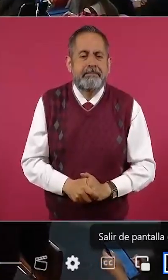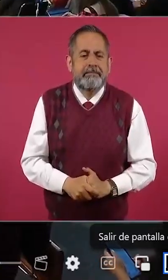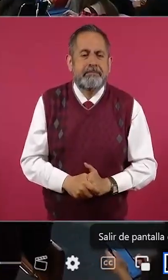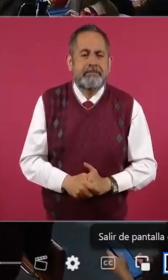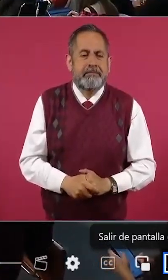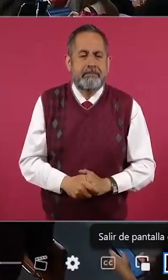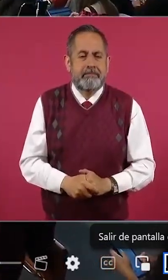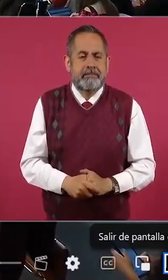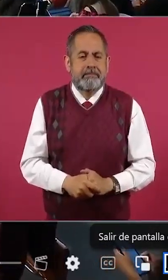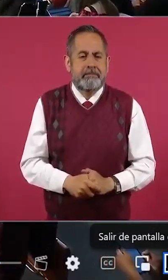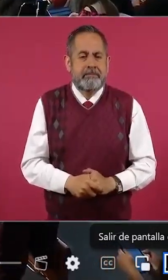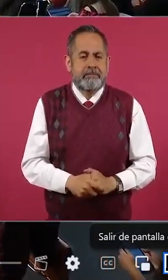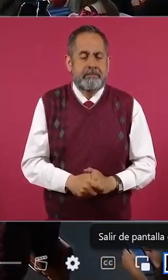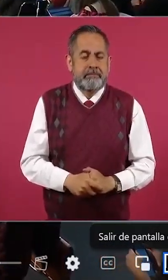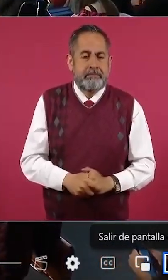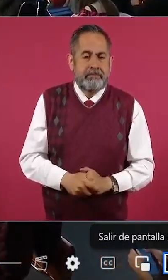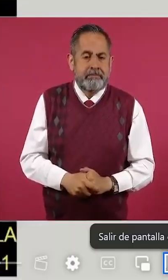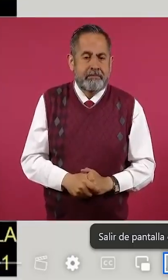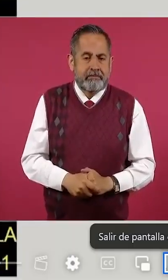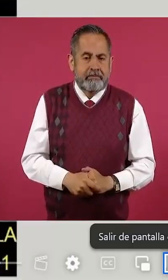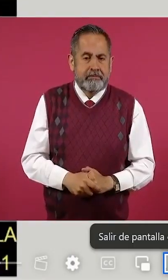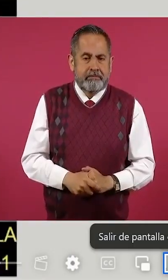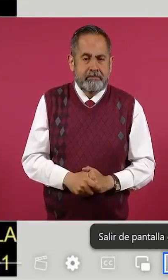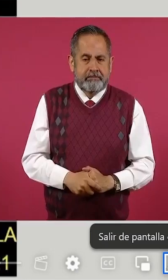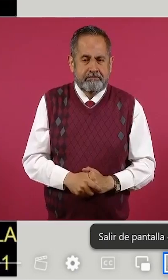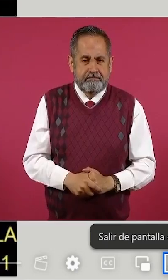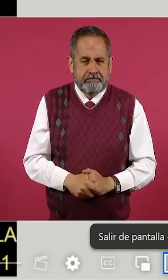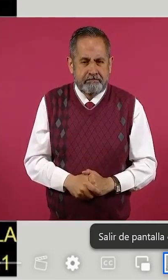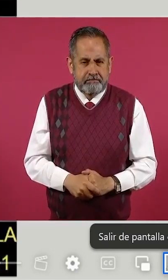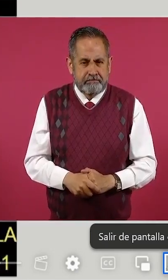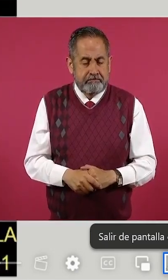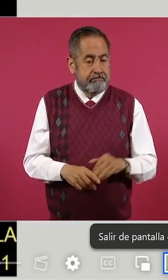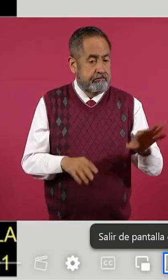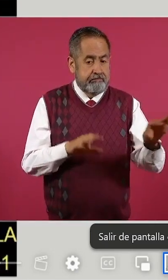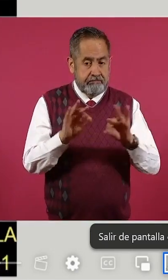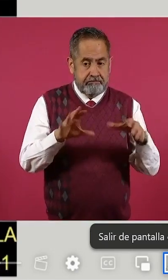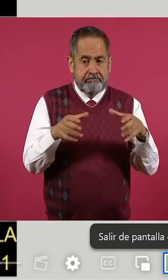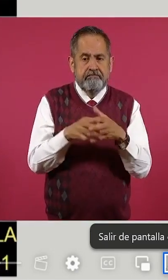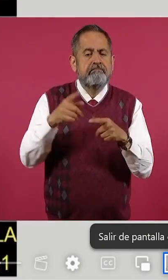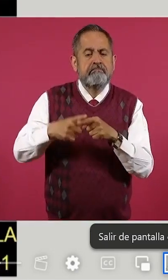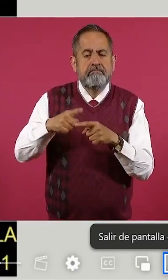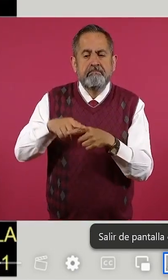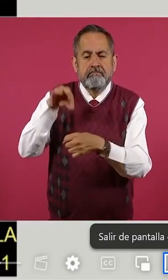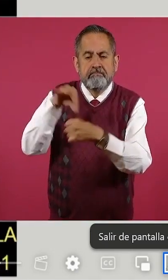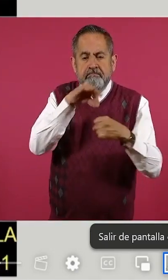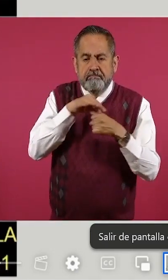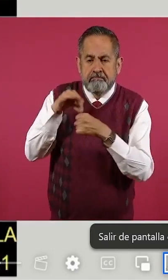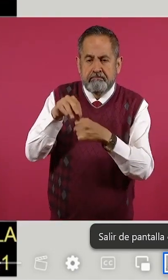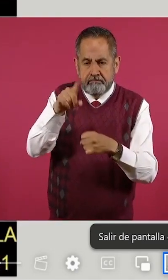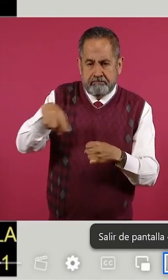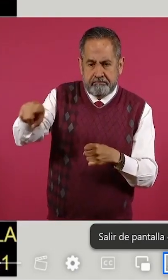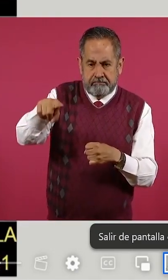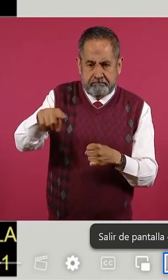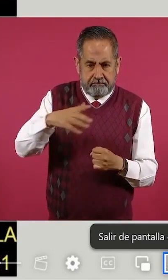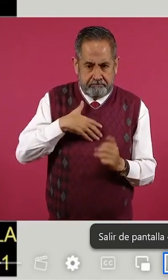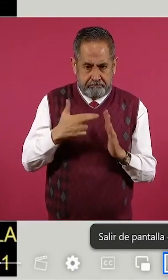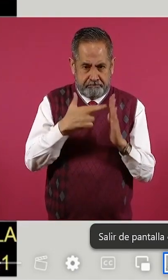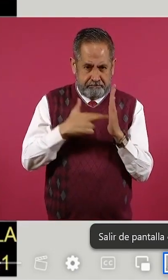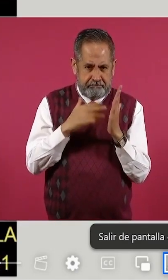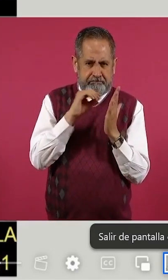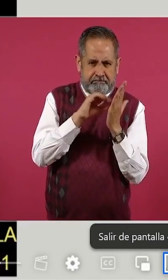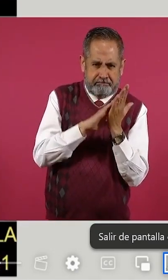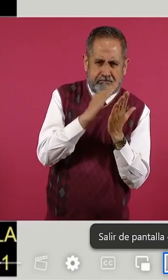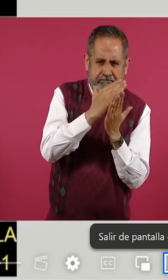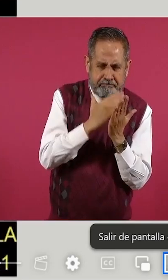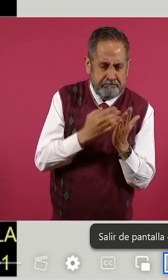decisión de la conformación de la Cámara no pasó por las manos de Peña Nieto, pasó por las de los electores y por unas reglas deficientes que nosotros aplicamos, lo digo autocríticamente.